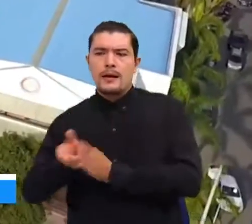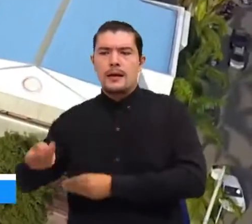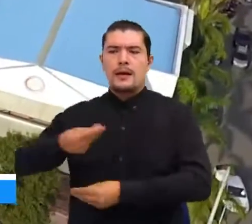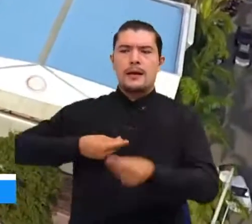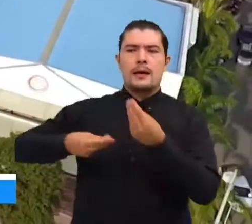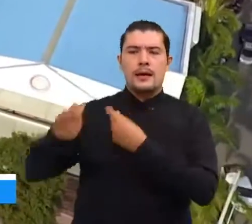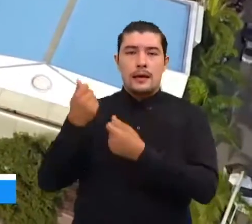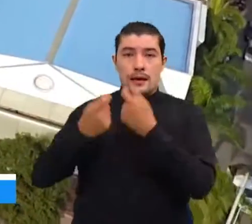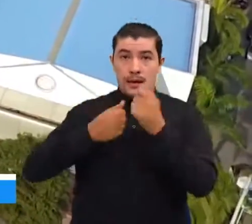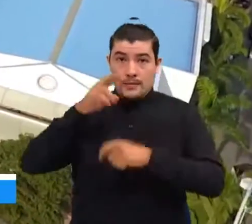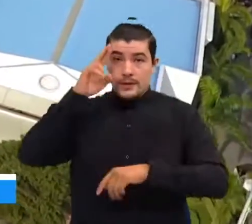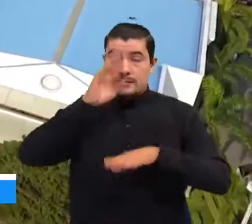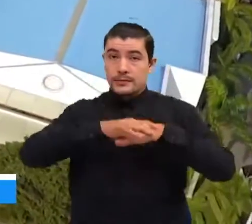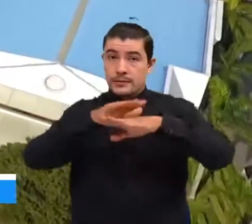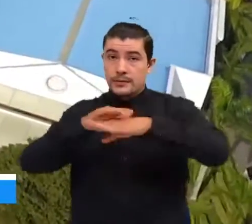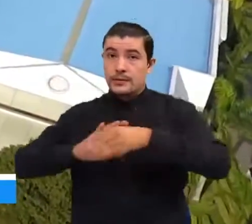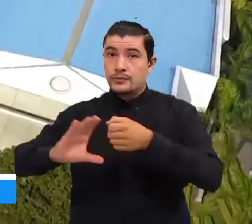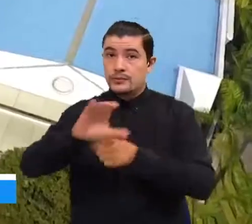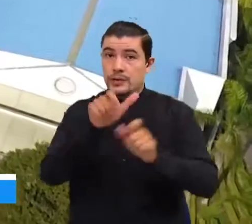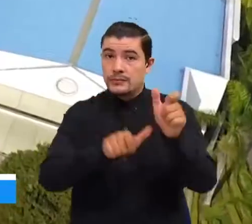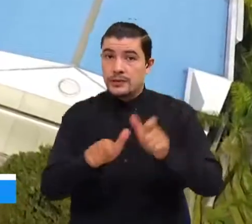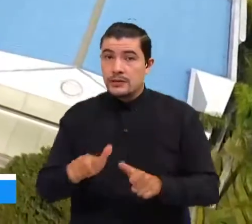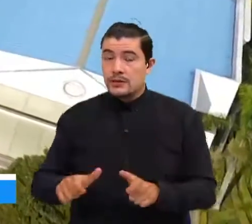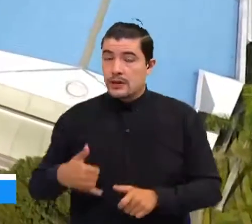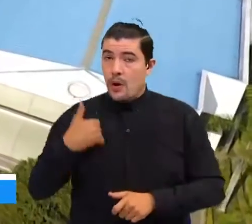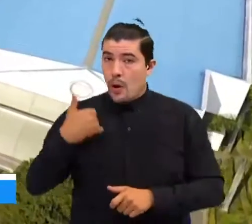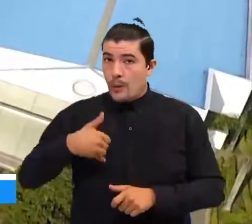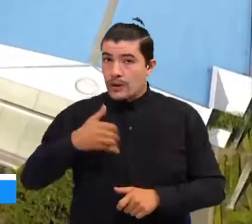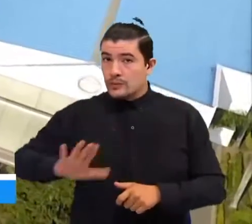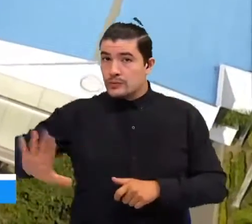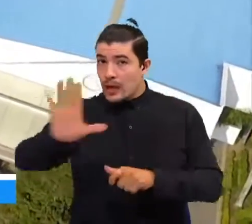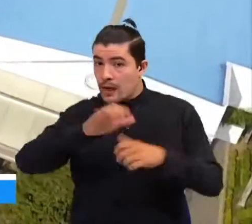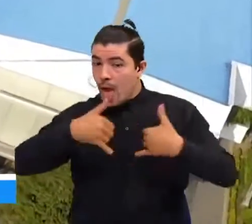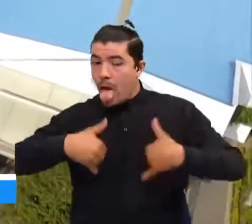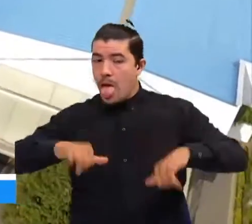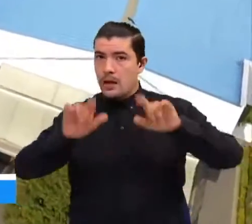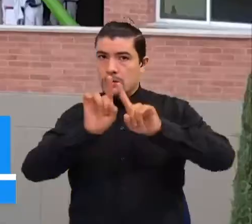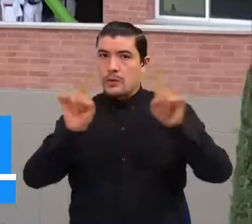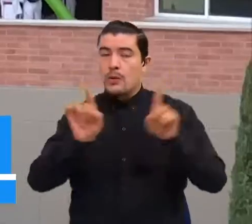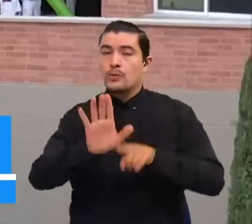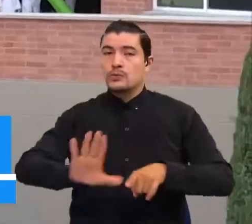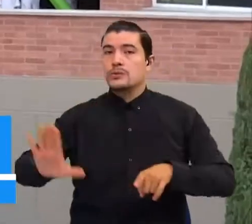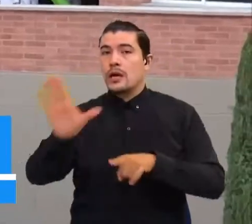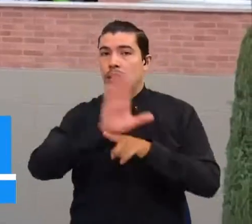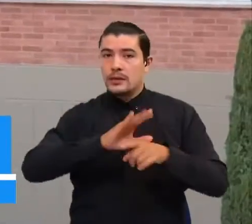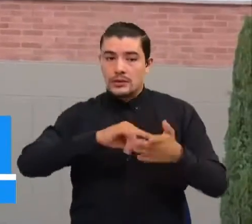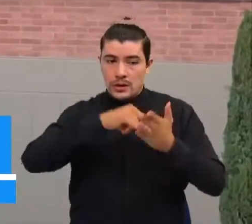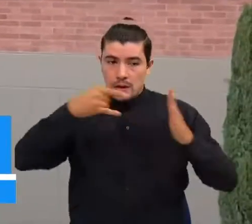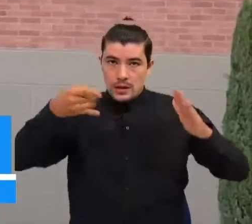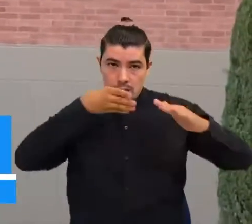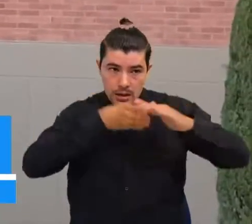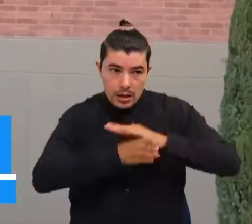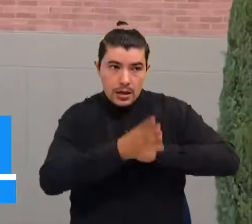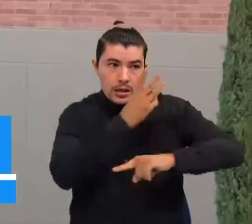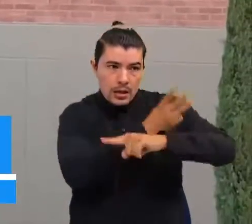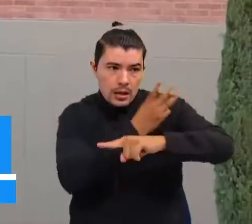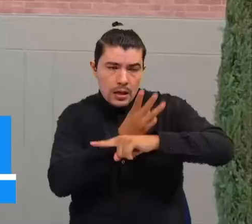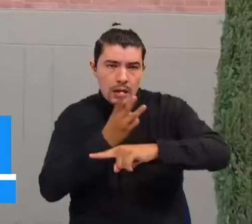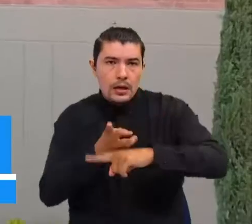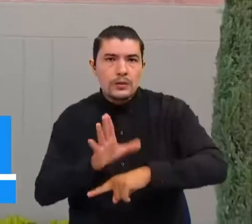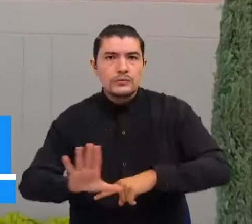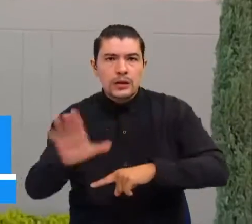Por esta razón advierten a los jóvenes que no se dejen engañar y les invita a que consulten a través de sus canales oficiales cuáles son los